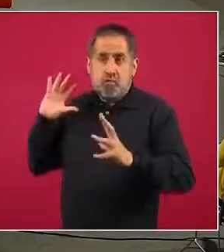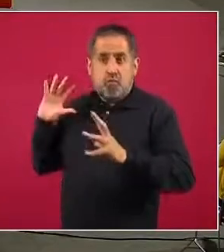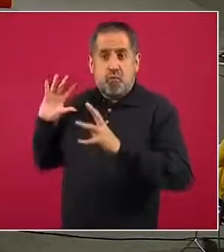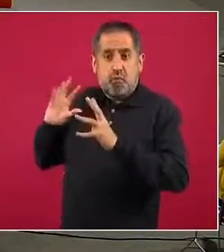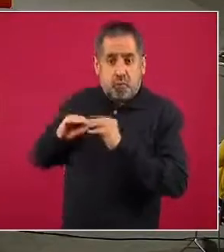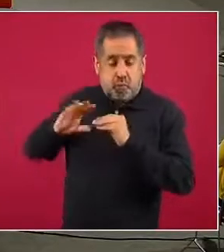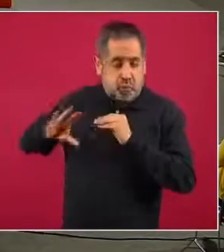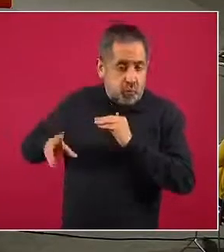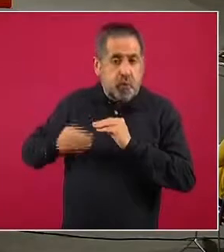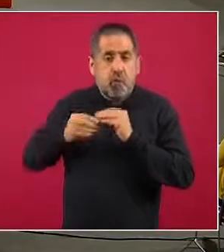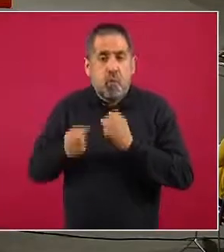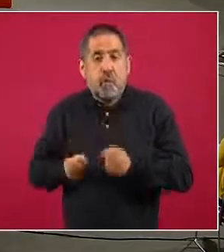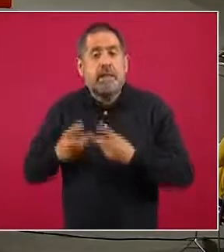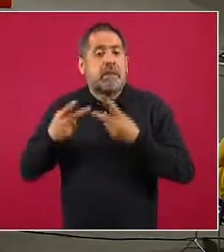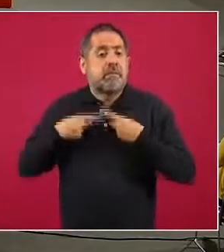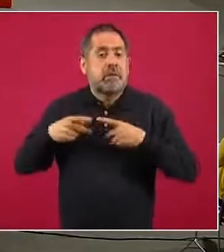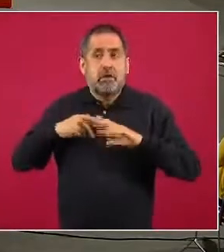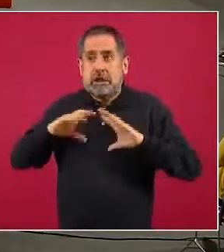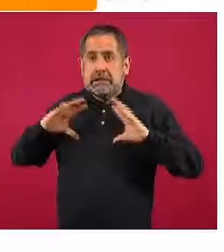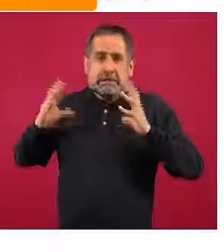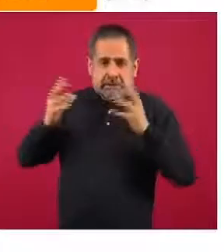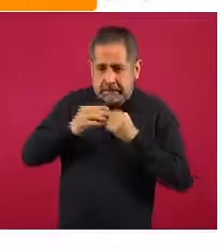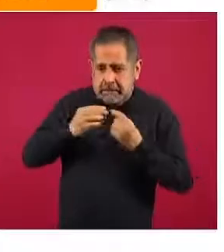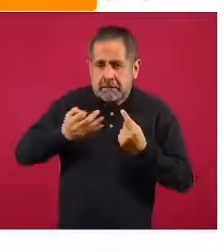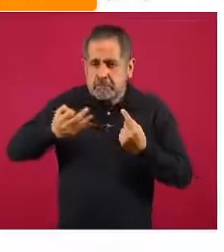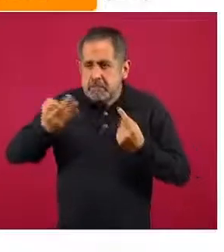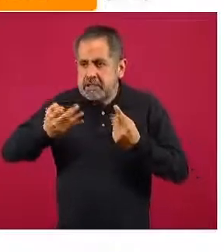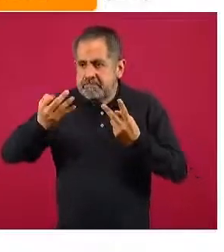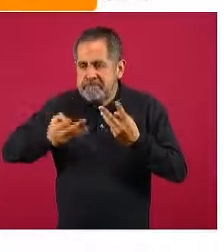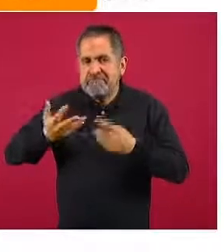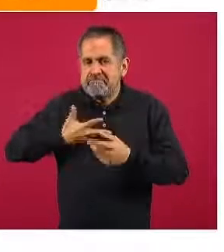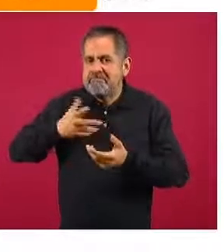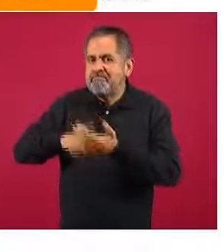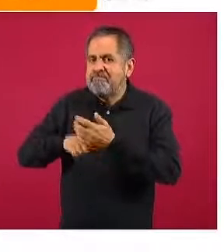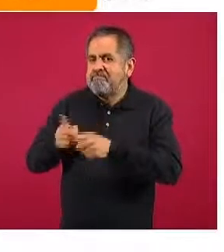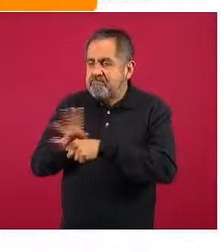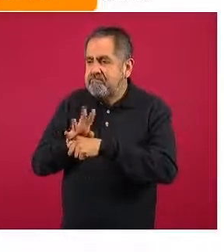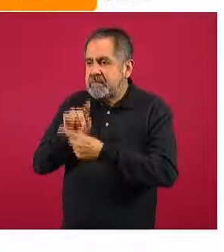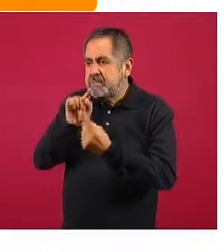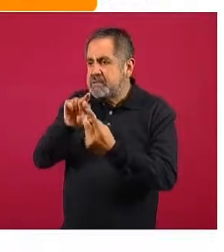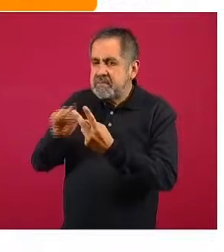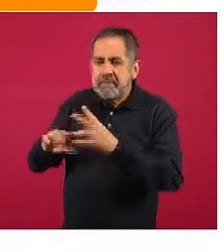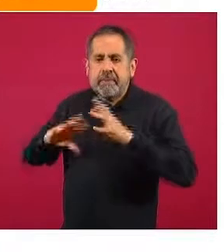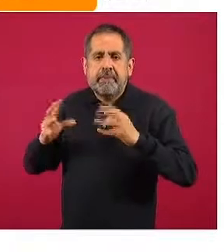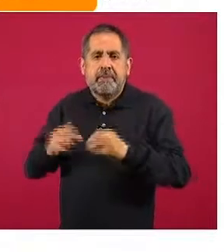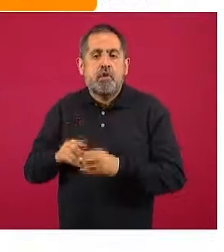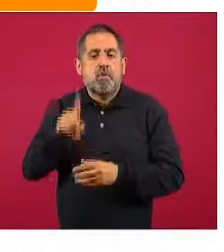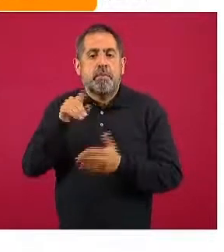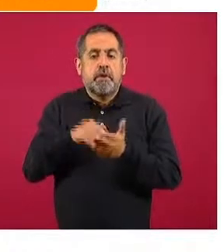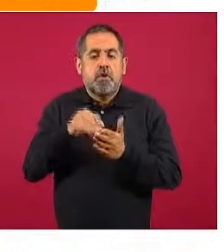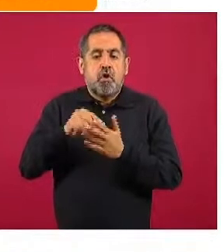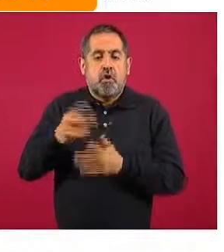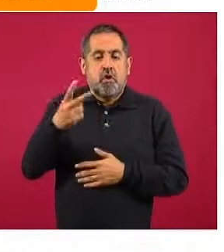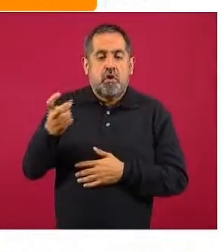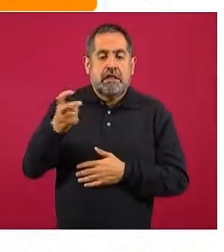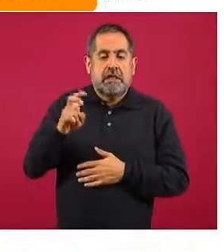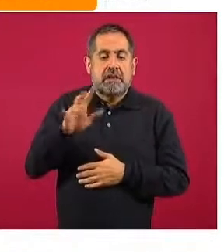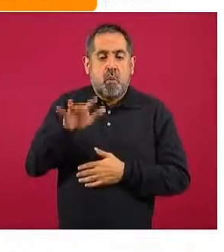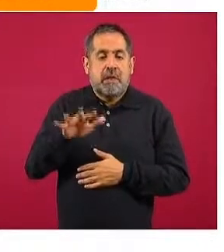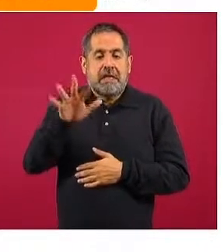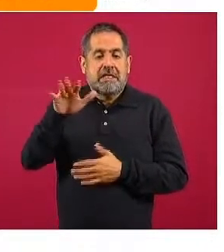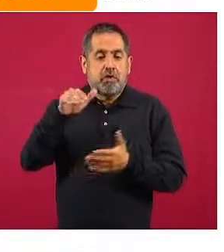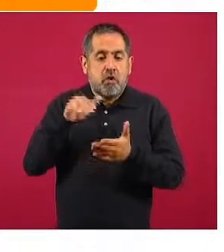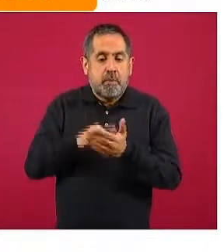es decir, todas las personas que hasta el momento han sido confirmadas como COVID-19, 1 millón 255 mil